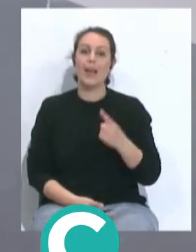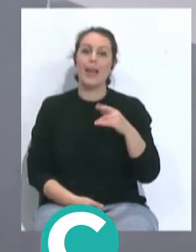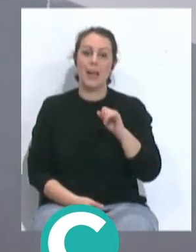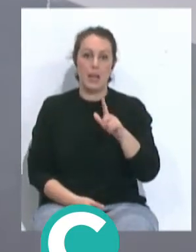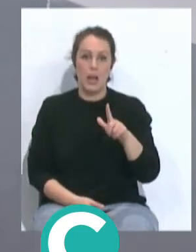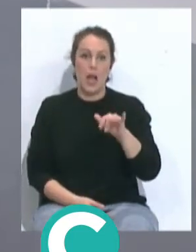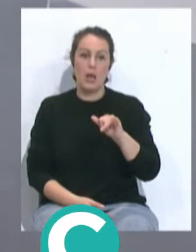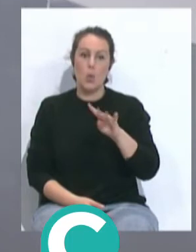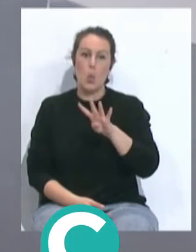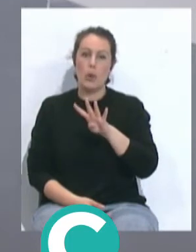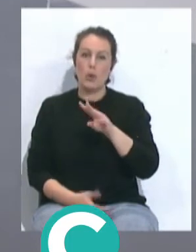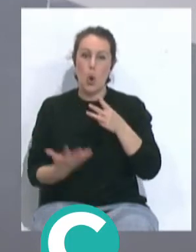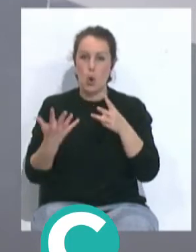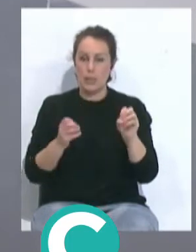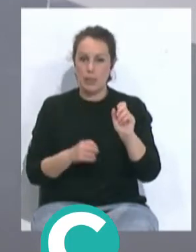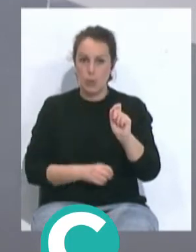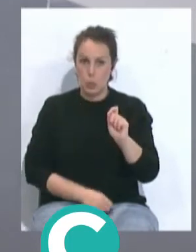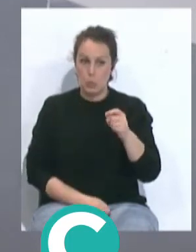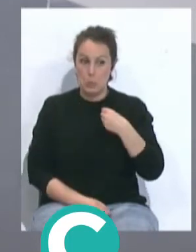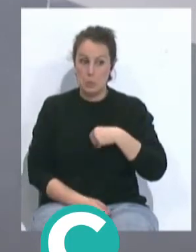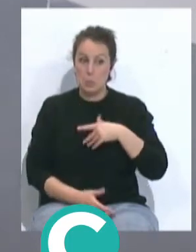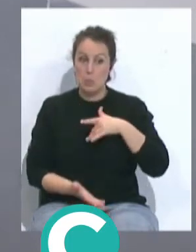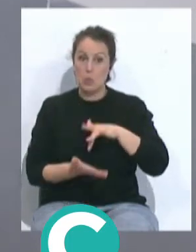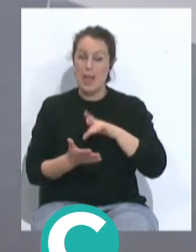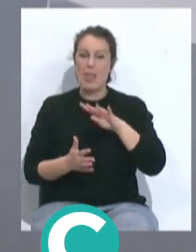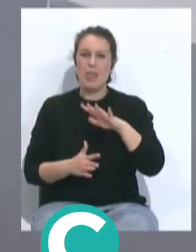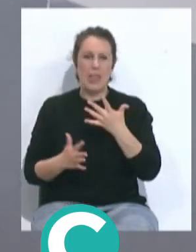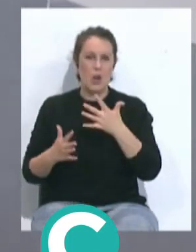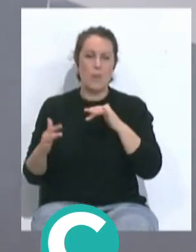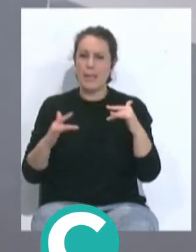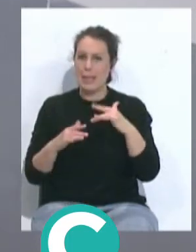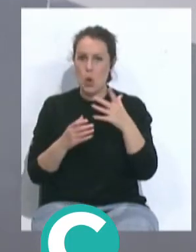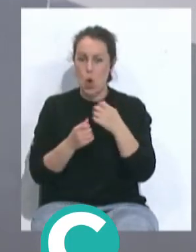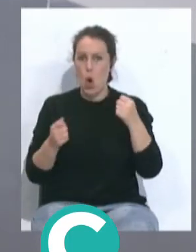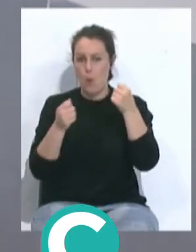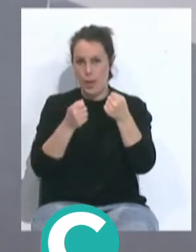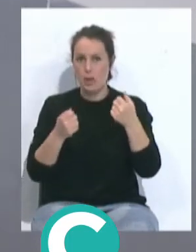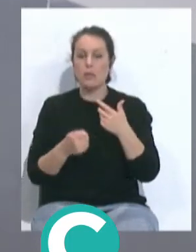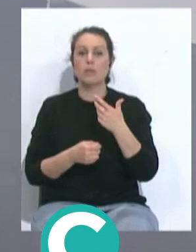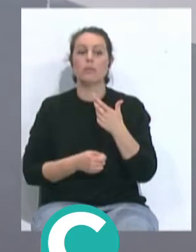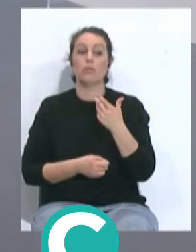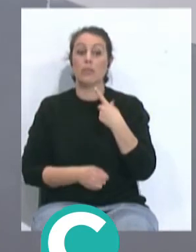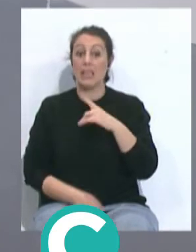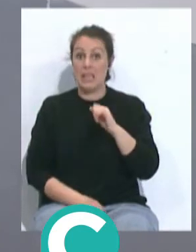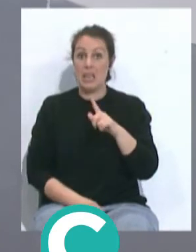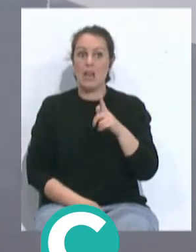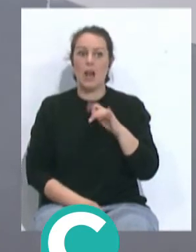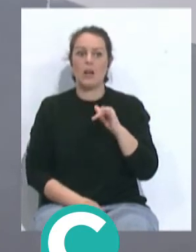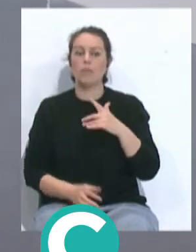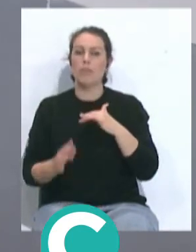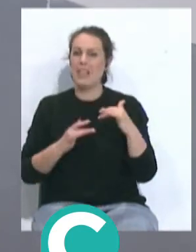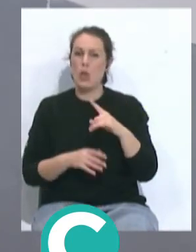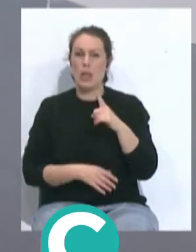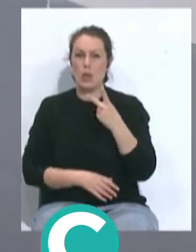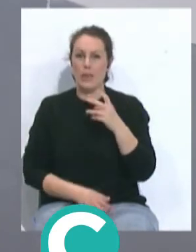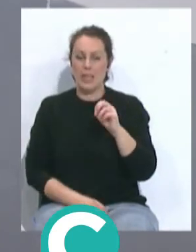Gil tiene los 480 minutos que ha disputado en los 5 partidos de Copa. Claro, David Gil ha jugado partidos de